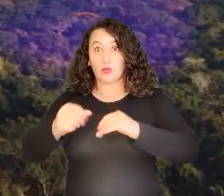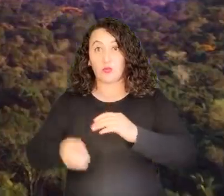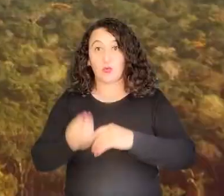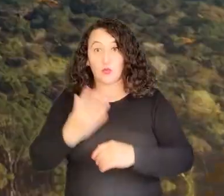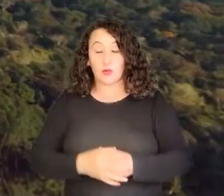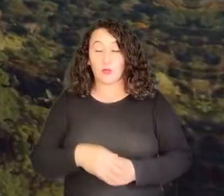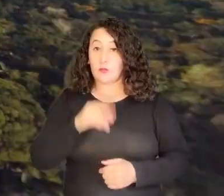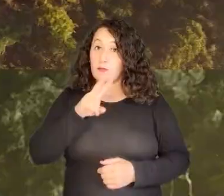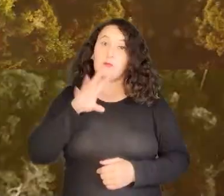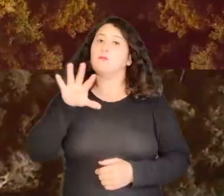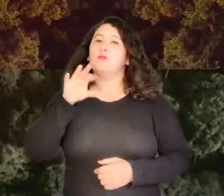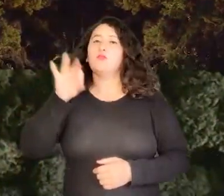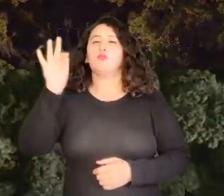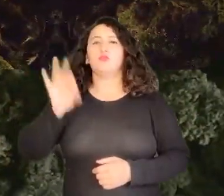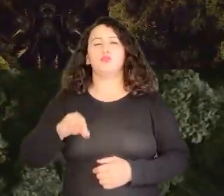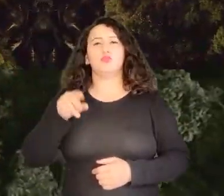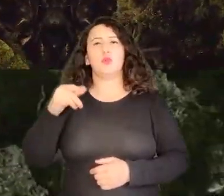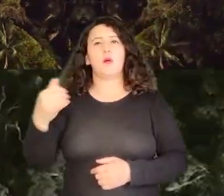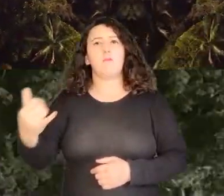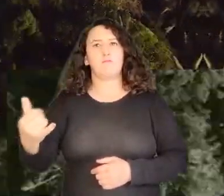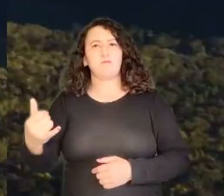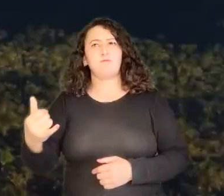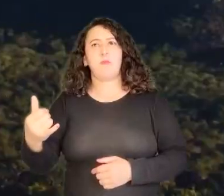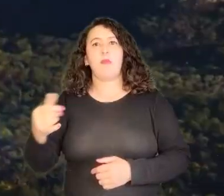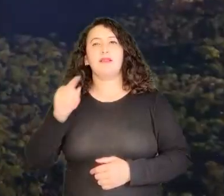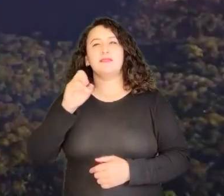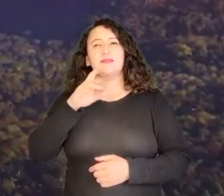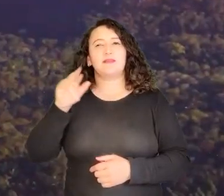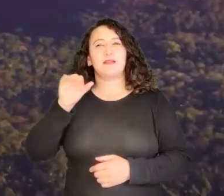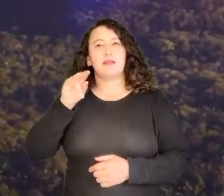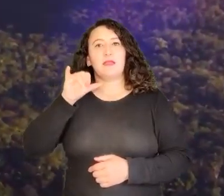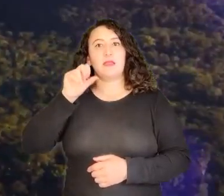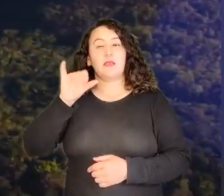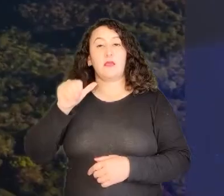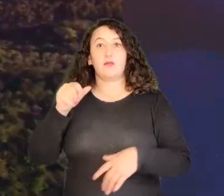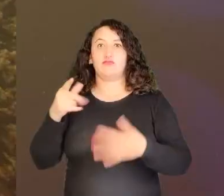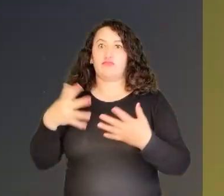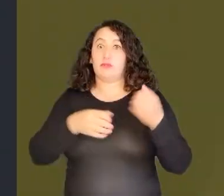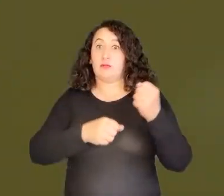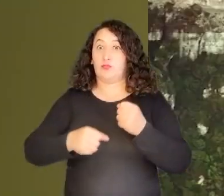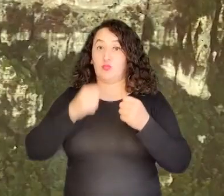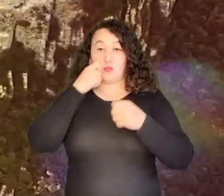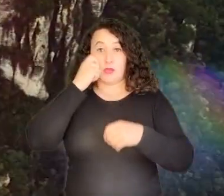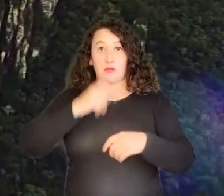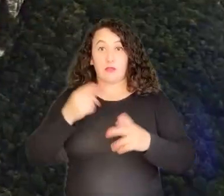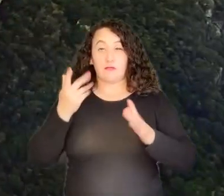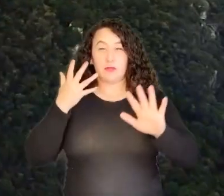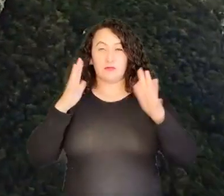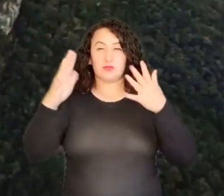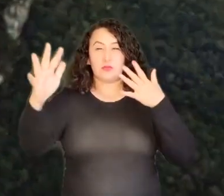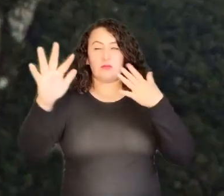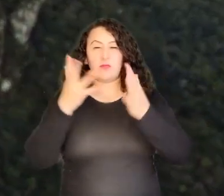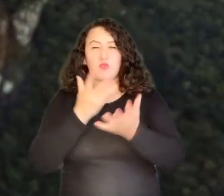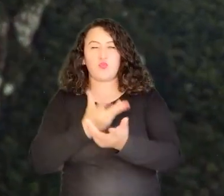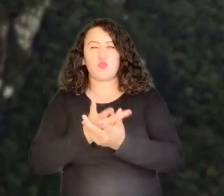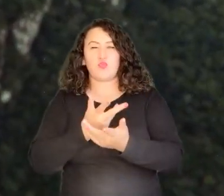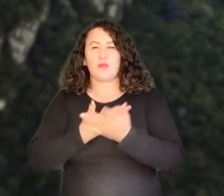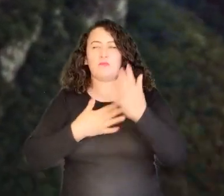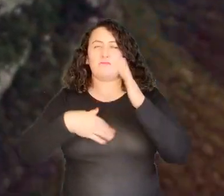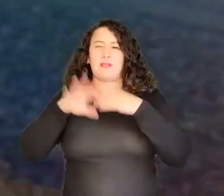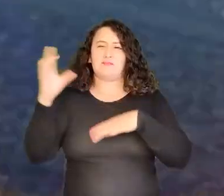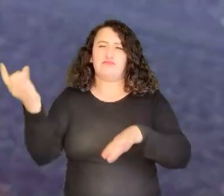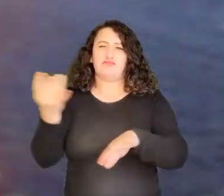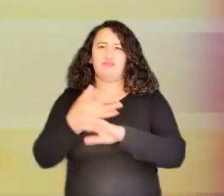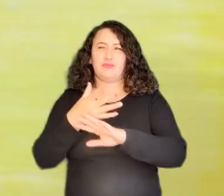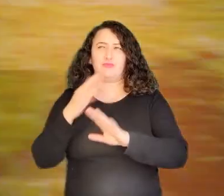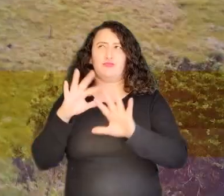25% de la serranía de Chiribiquete, patrimonio de la humanidad y uno de los parques nacionales de selva húmeda tropical más grandes